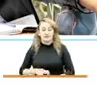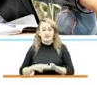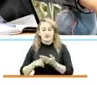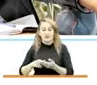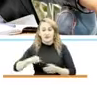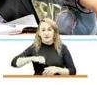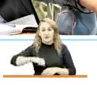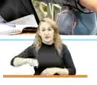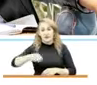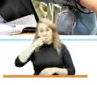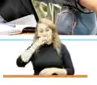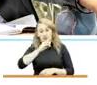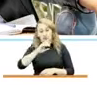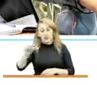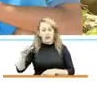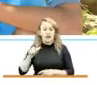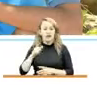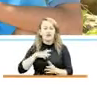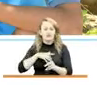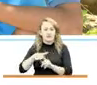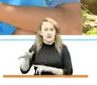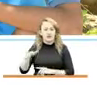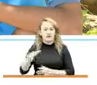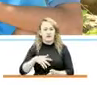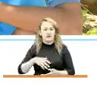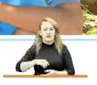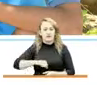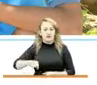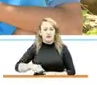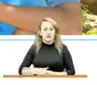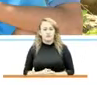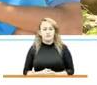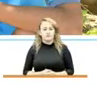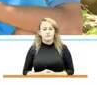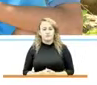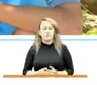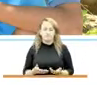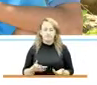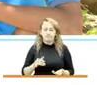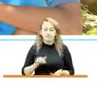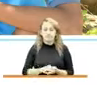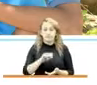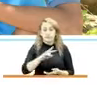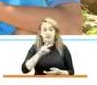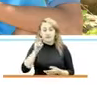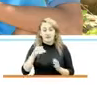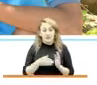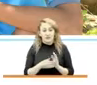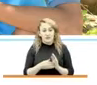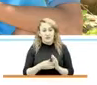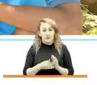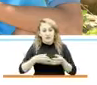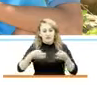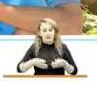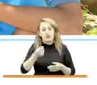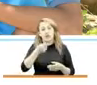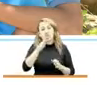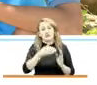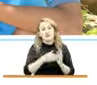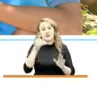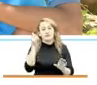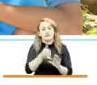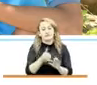a niños y niñas que vieron vulnerados sus derechos y de esos 27 mil, 14 mil fueron por violencia sexual,